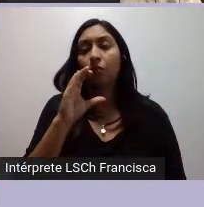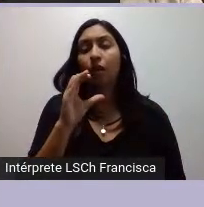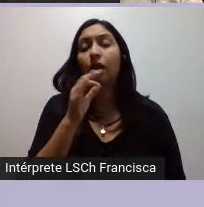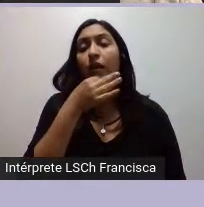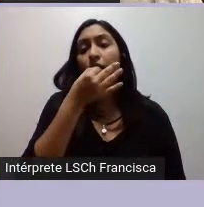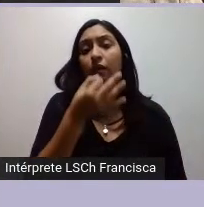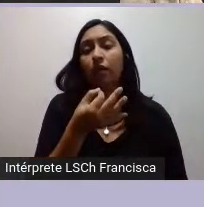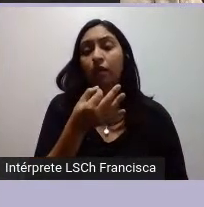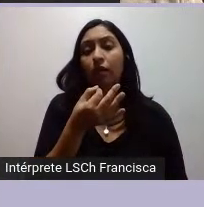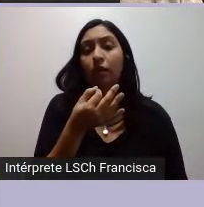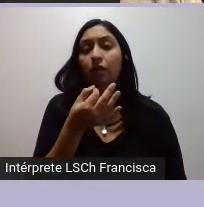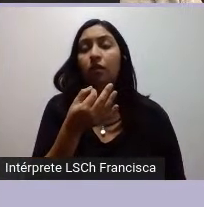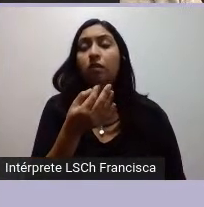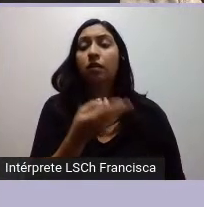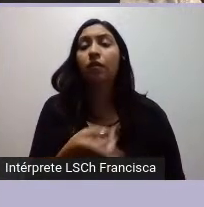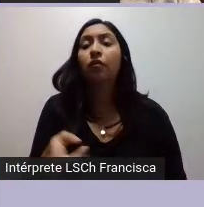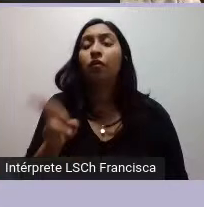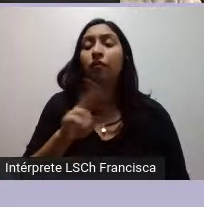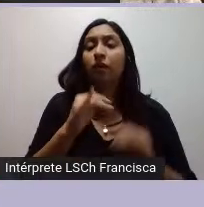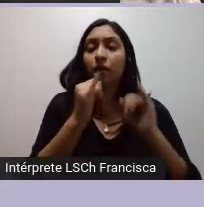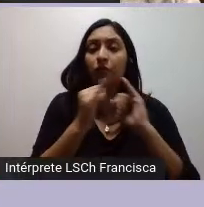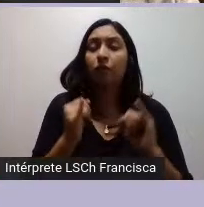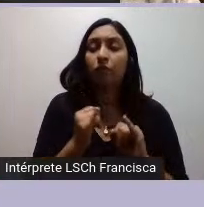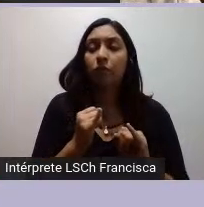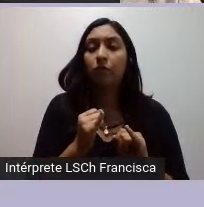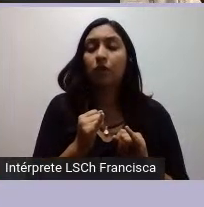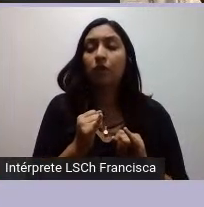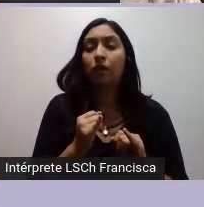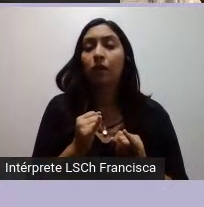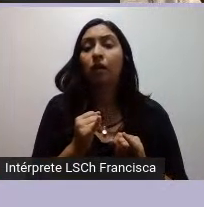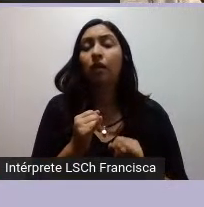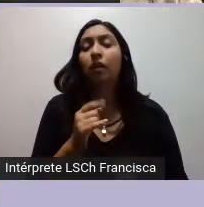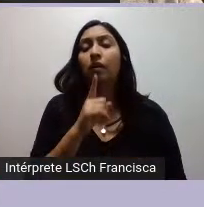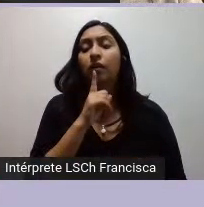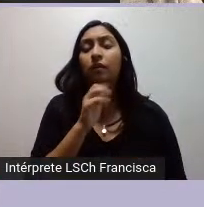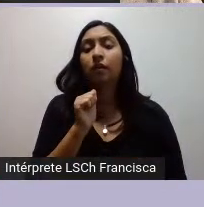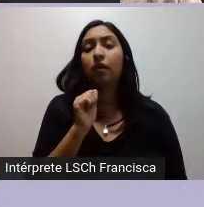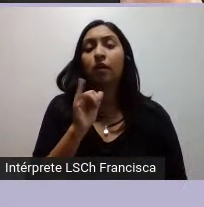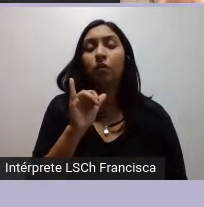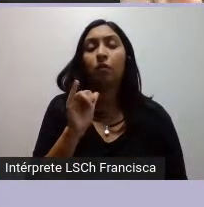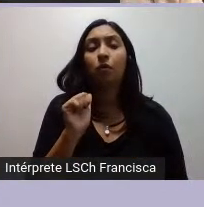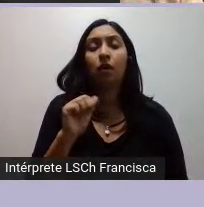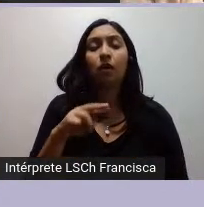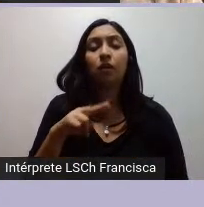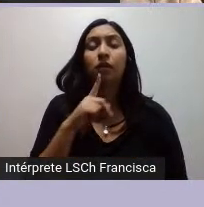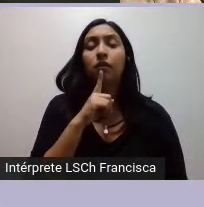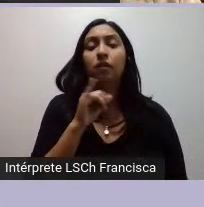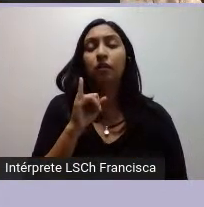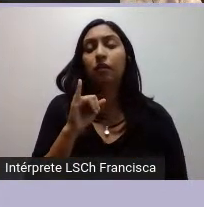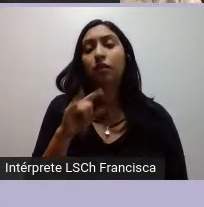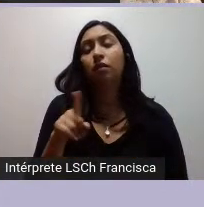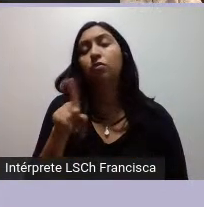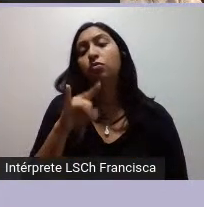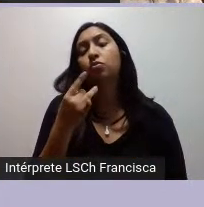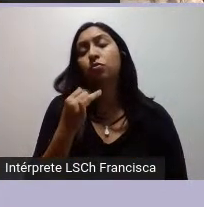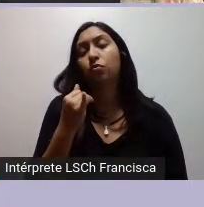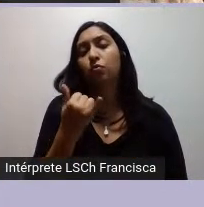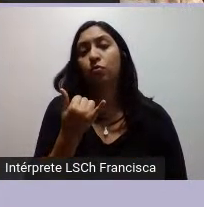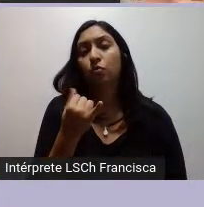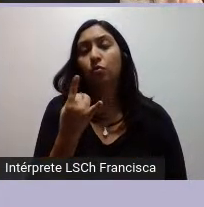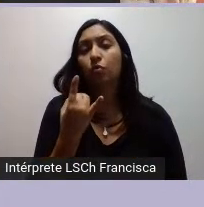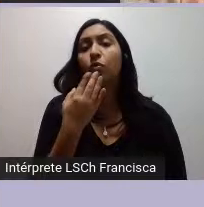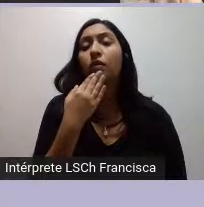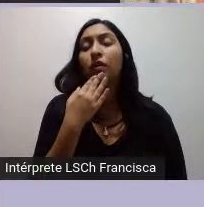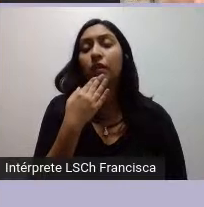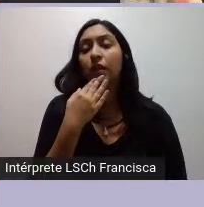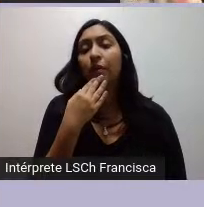Tahuantinsuyo y luego el levantamiento del ejército zapatista del año 94 que también lucha por construir una autonomía como